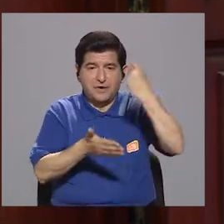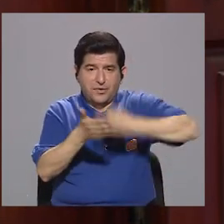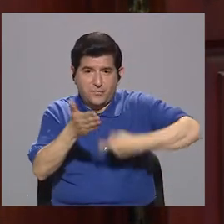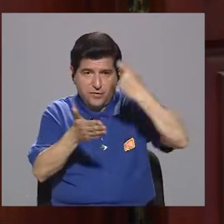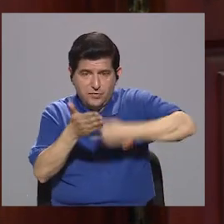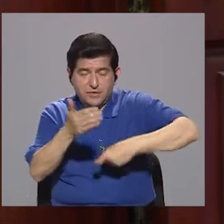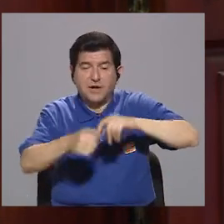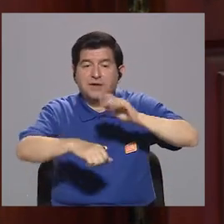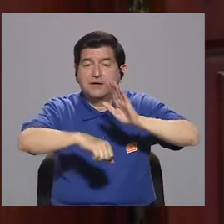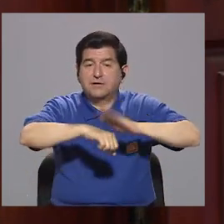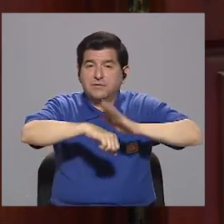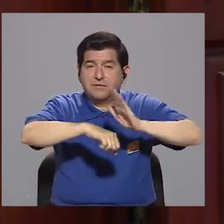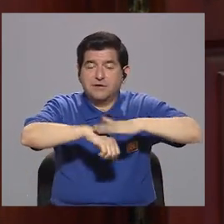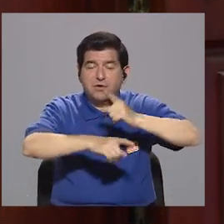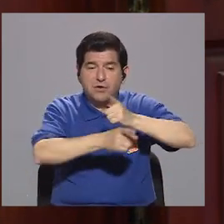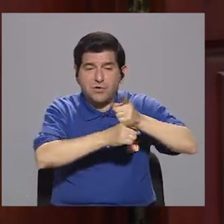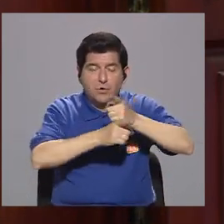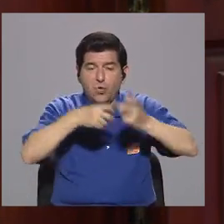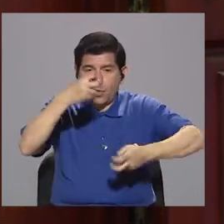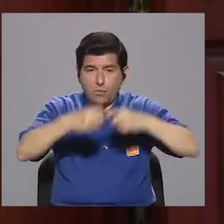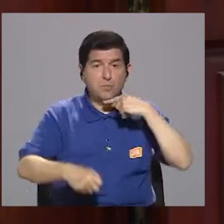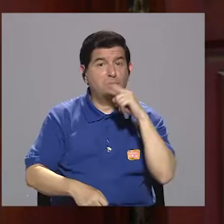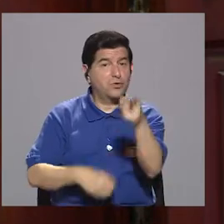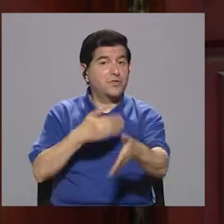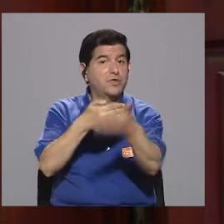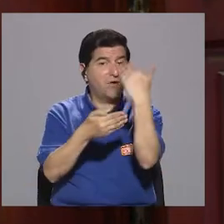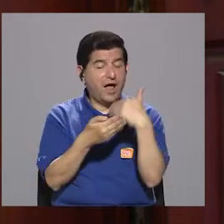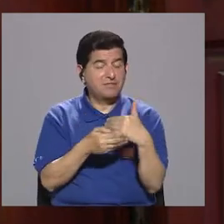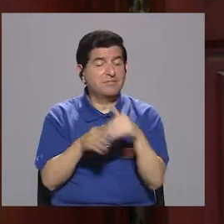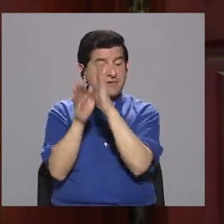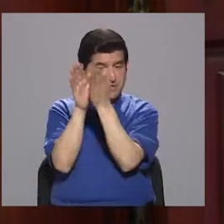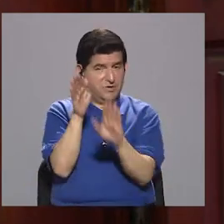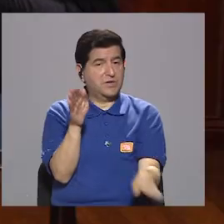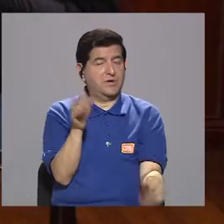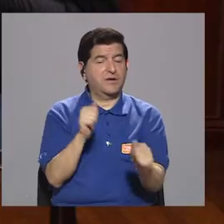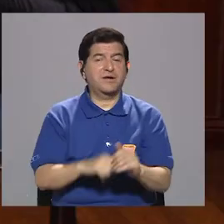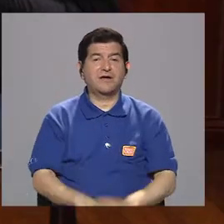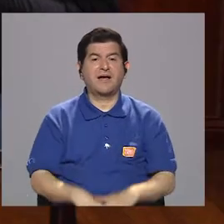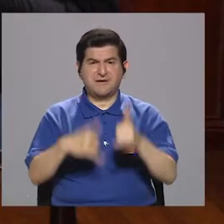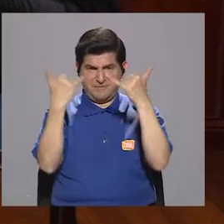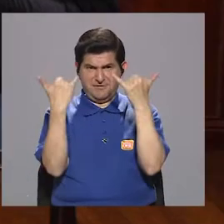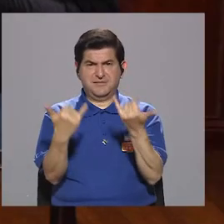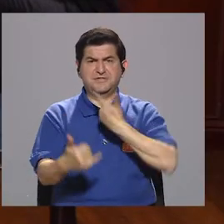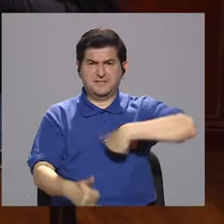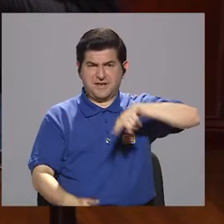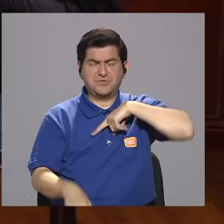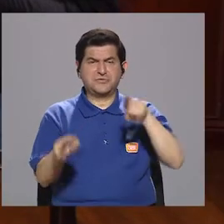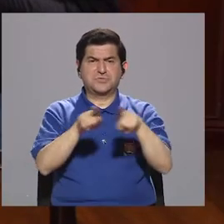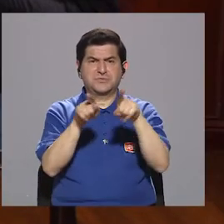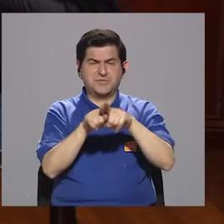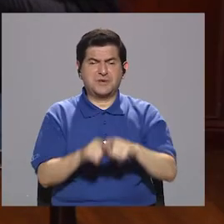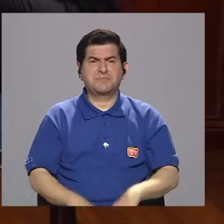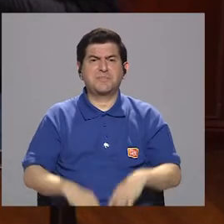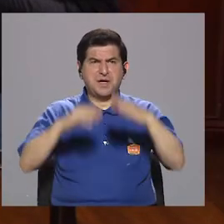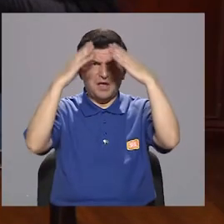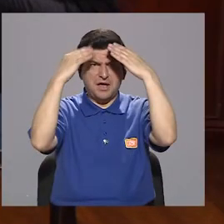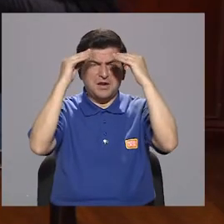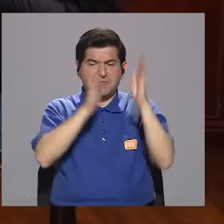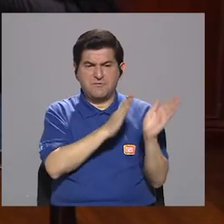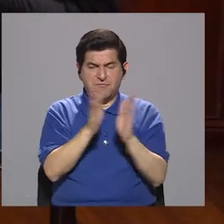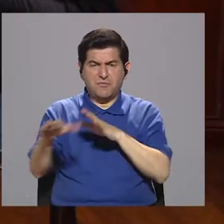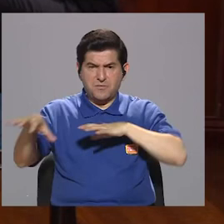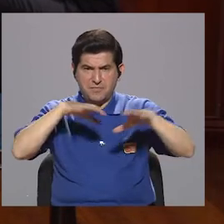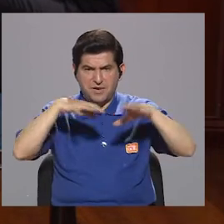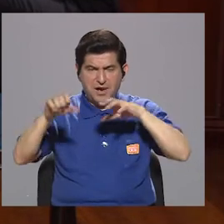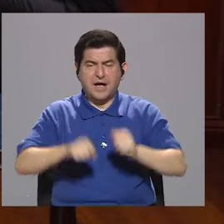justamente corregir problemas como ese que ha señalado la Contraloría y a la que ya pues estamos también preparando un informe de cuáles